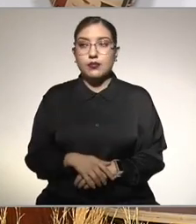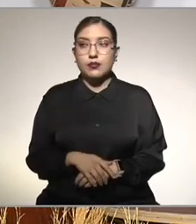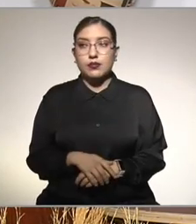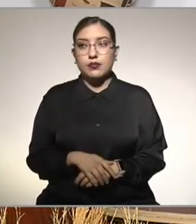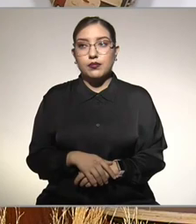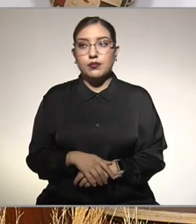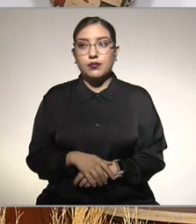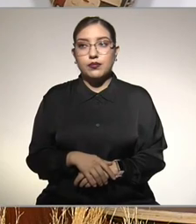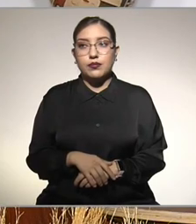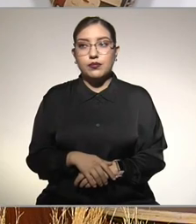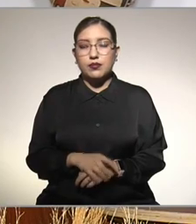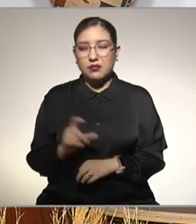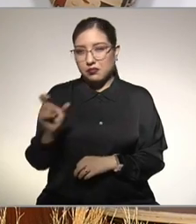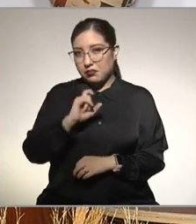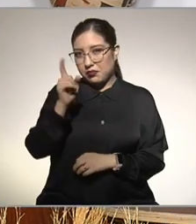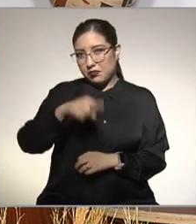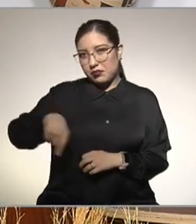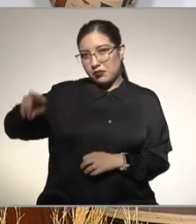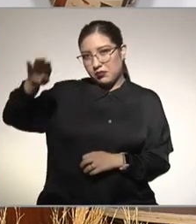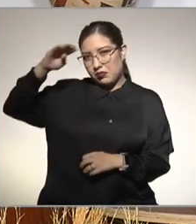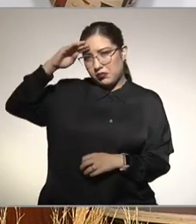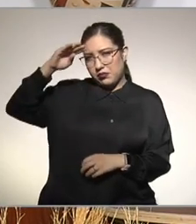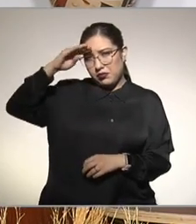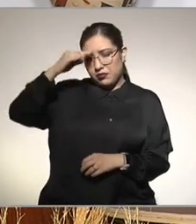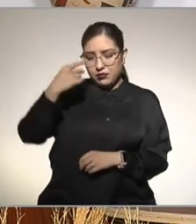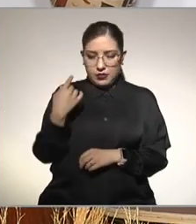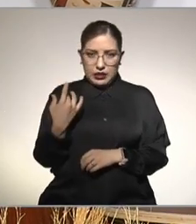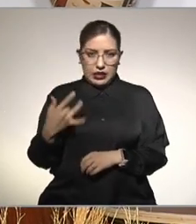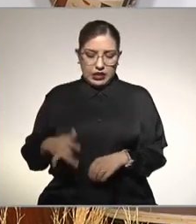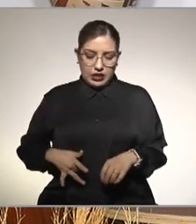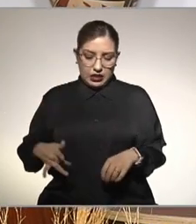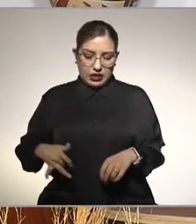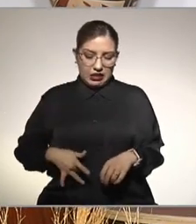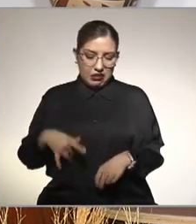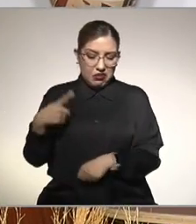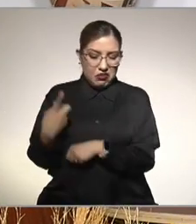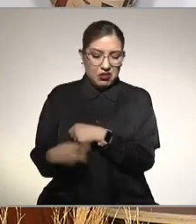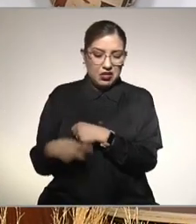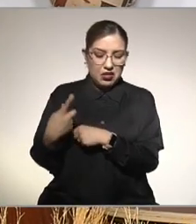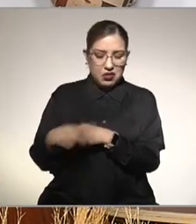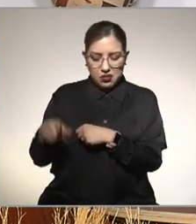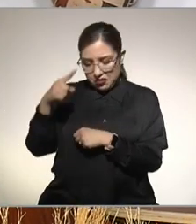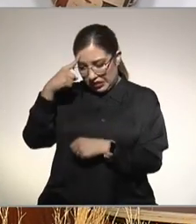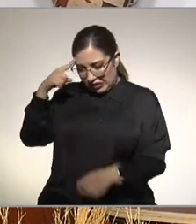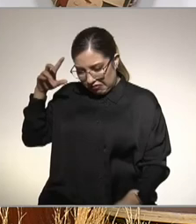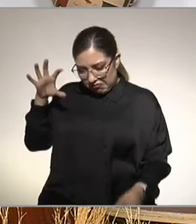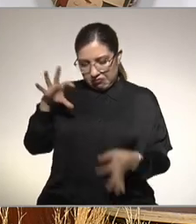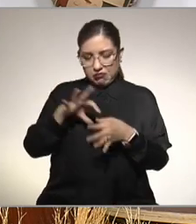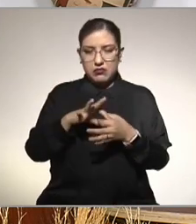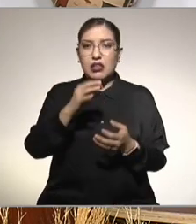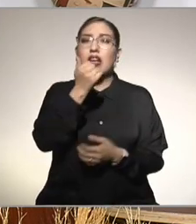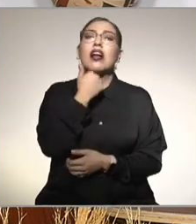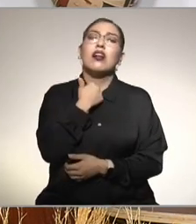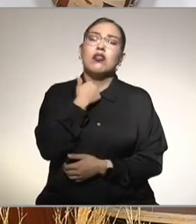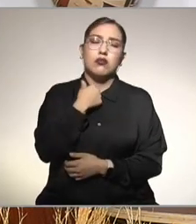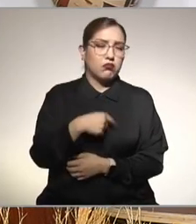Normalmente cuando pensamos en daño al hígado pensamos el alcohol y nada más cuando sabemos que existen otras